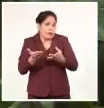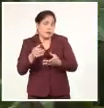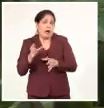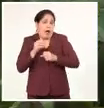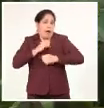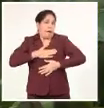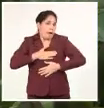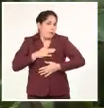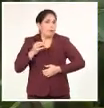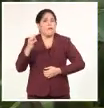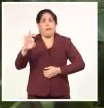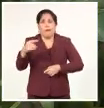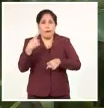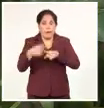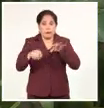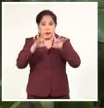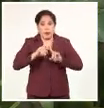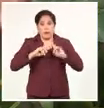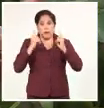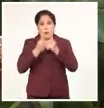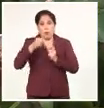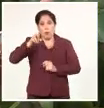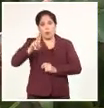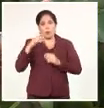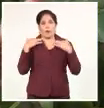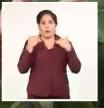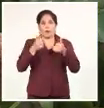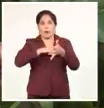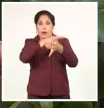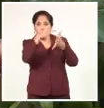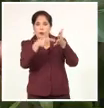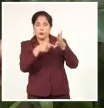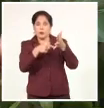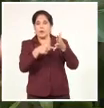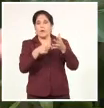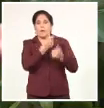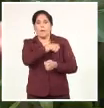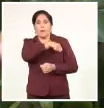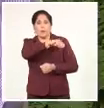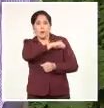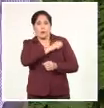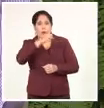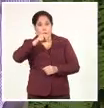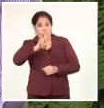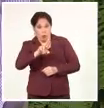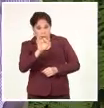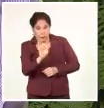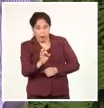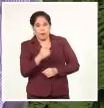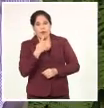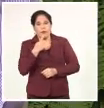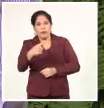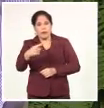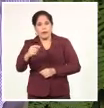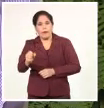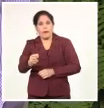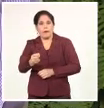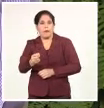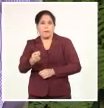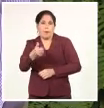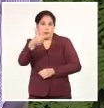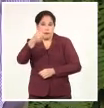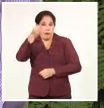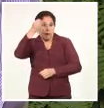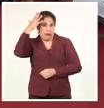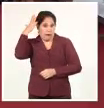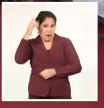parte, la secretaria general adjunta de la ONU y directora ejecutiva del Fondo de Población de Naciones Unidas transmitió al jefe de Estado en un